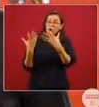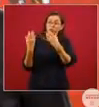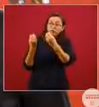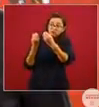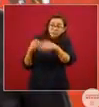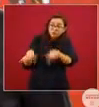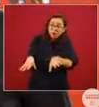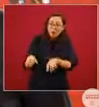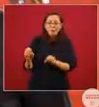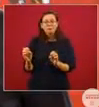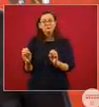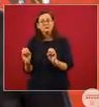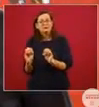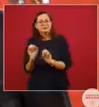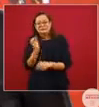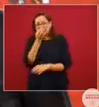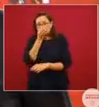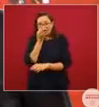Pérdida de empleos.